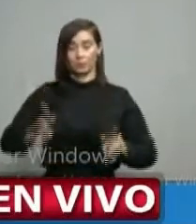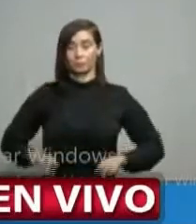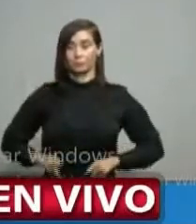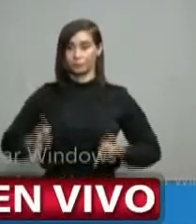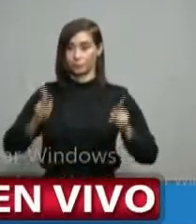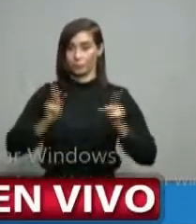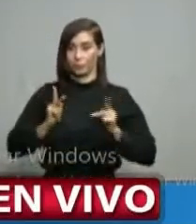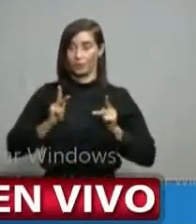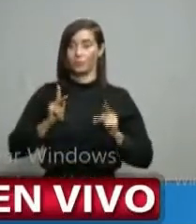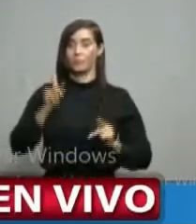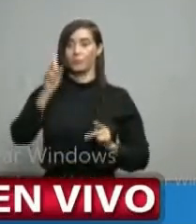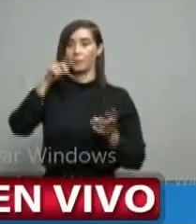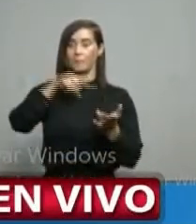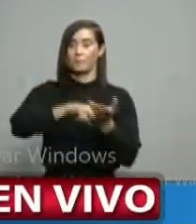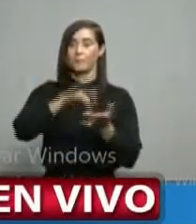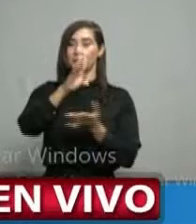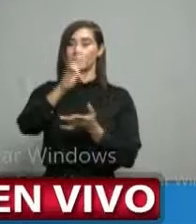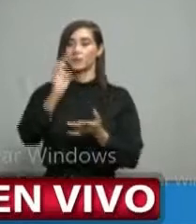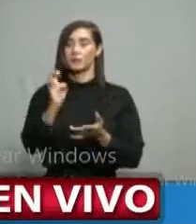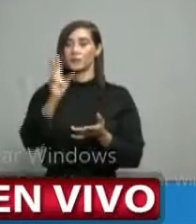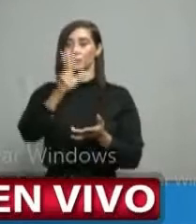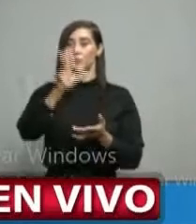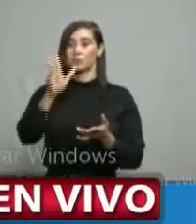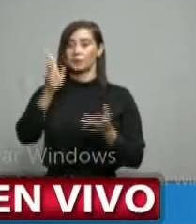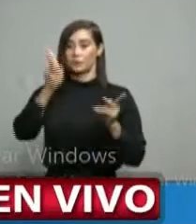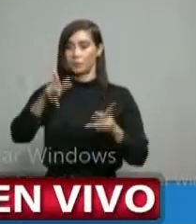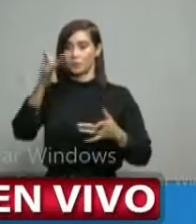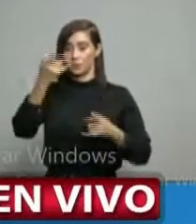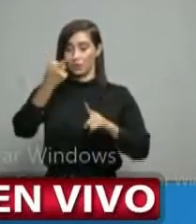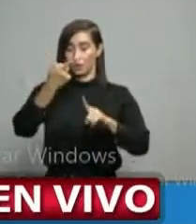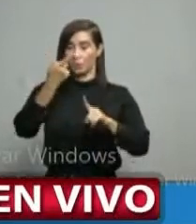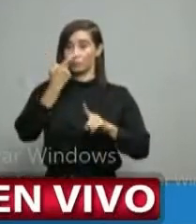.733 acumulados,